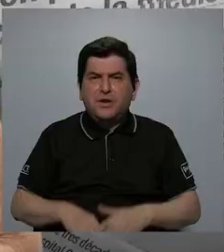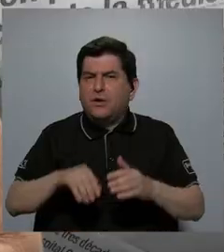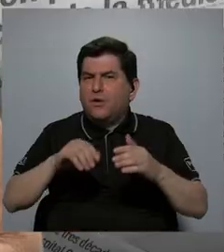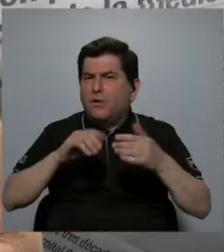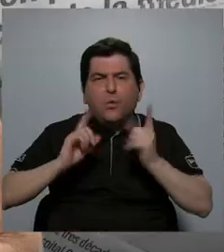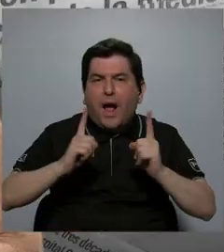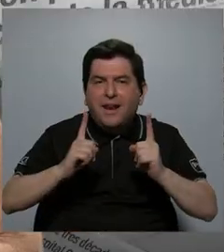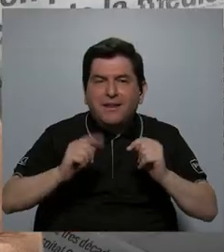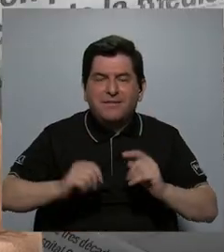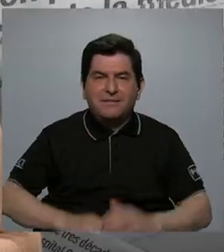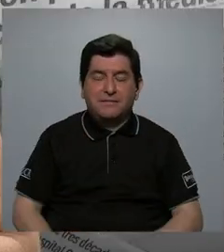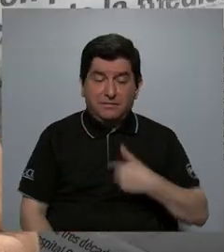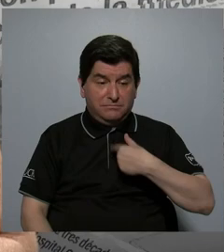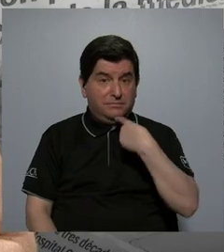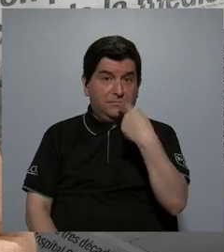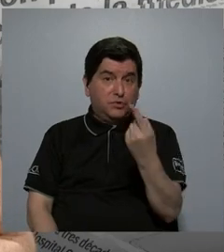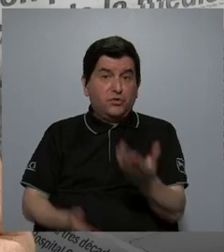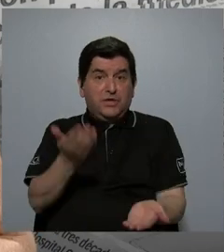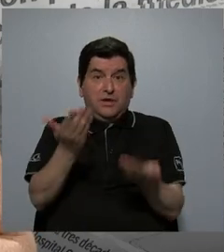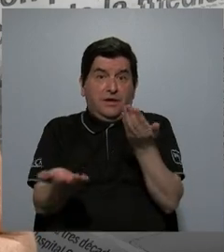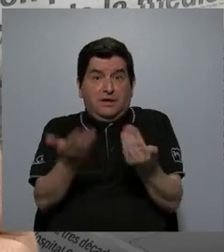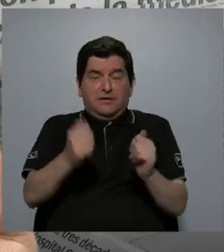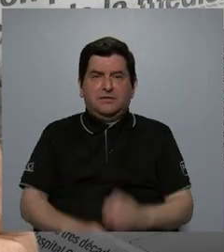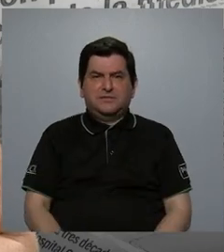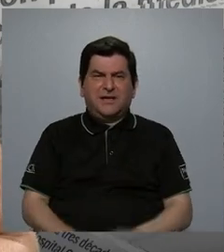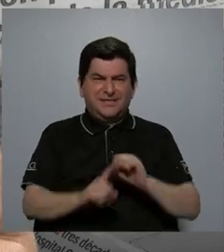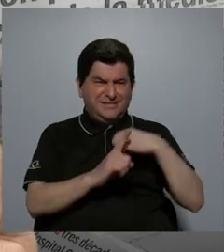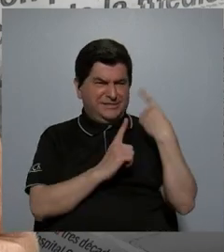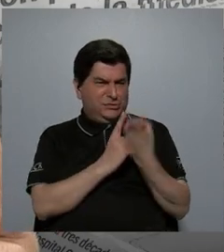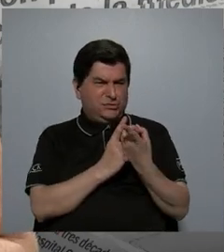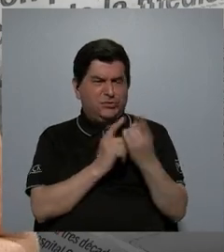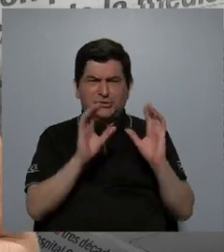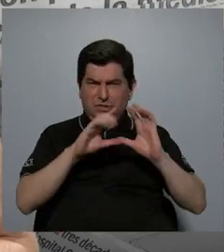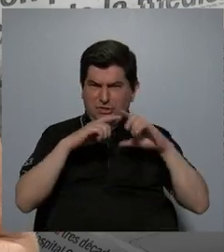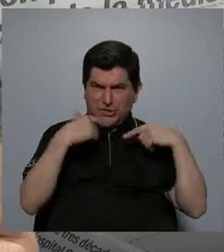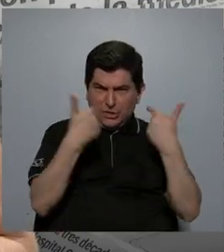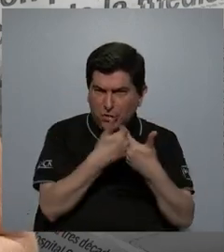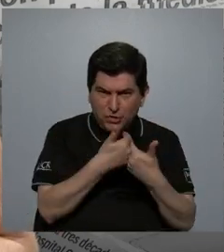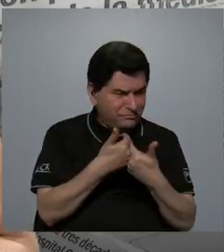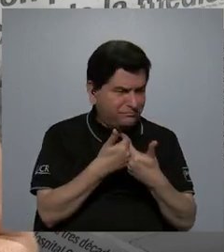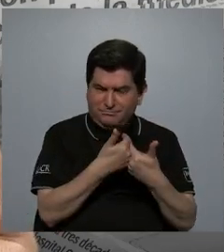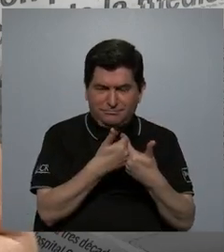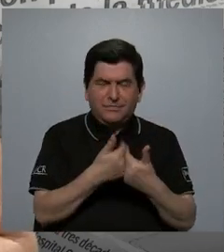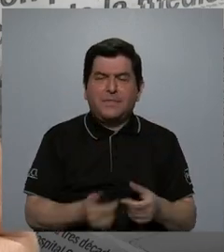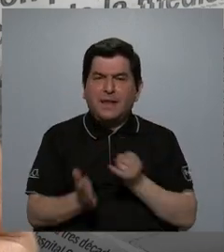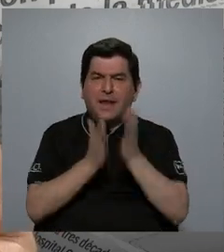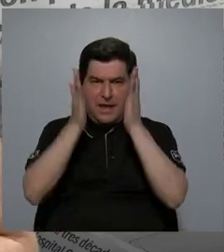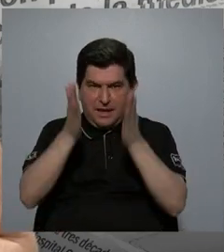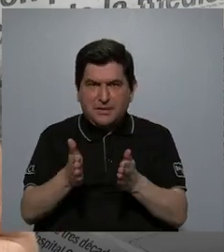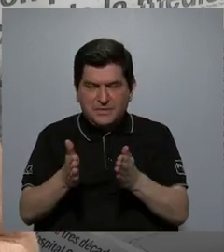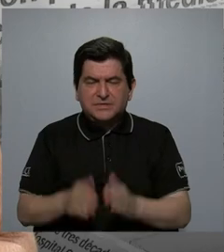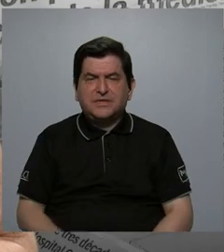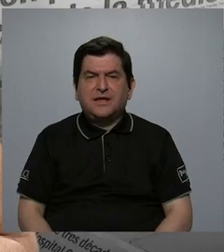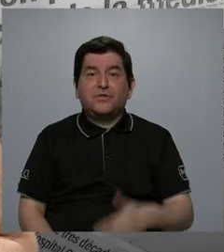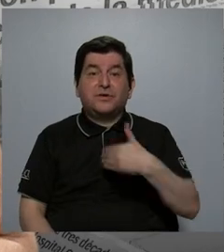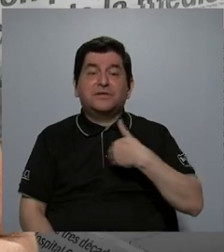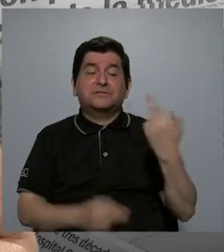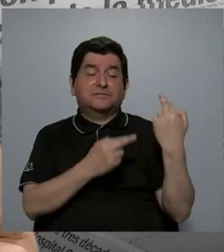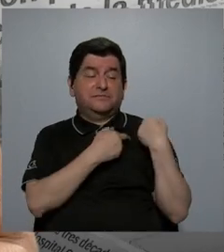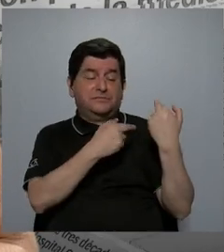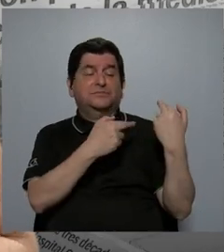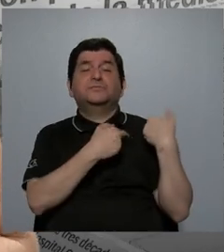Bueno, yo diría que quizás más que la sociedad en su conjunto, creo que los investigadores, las investigadoras tenemos la